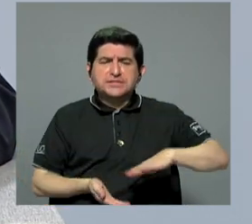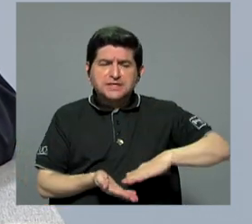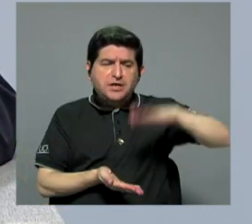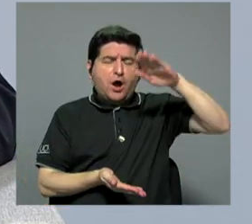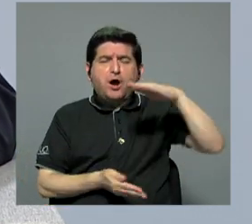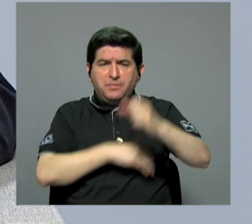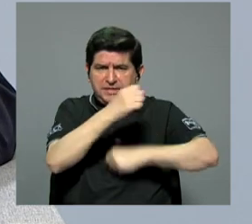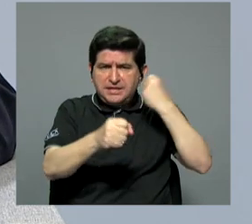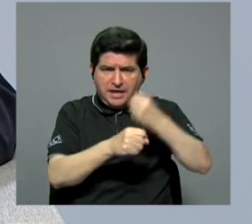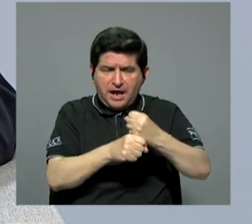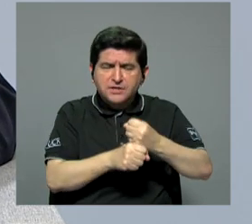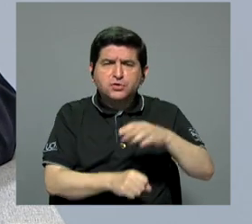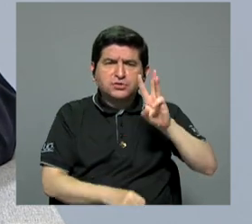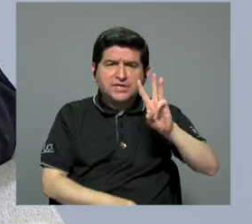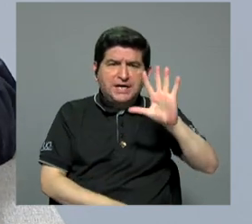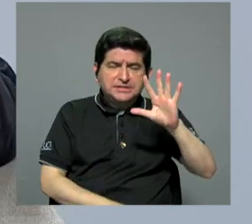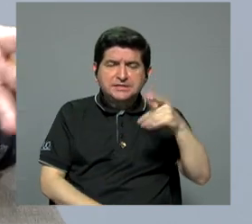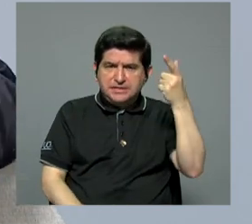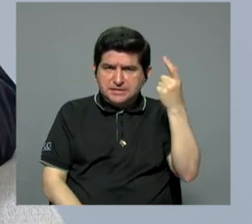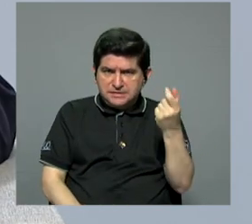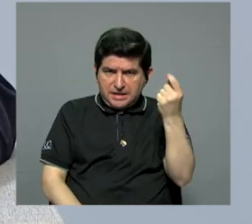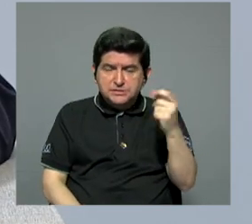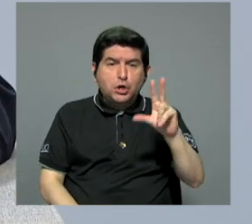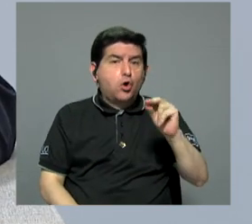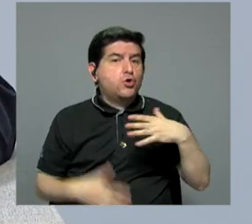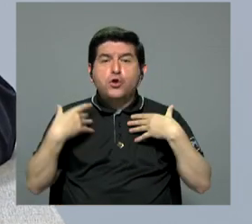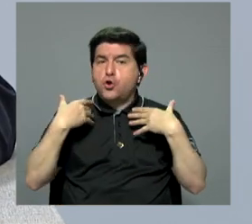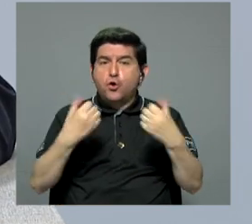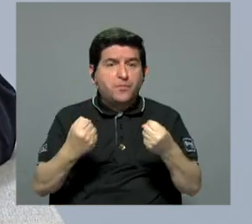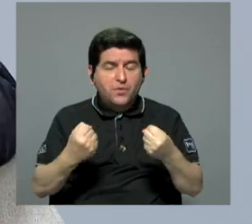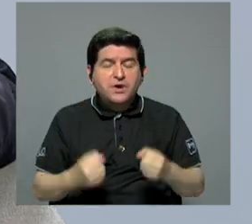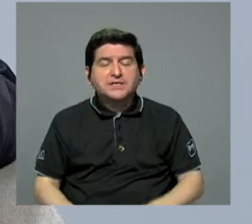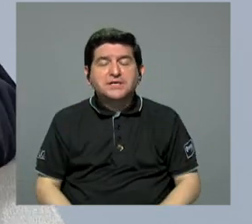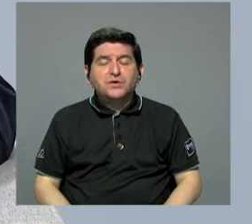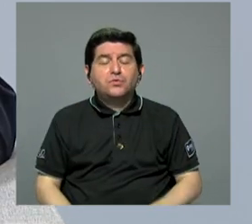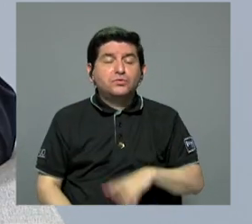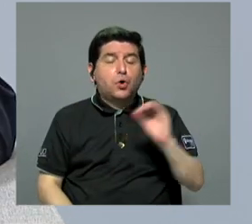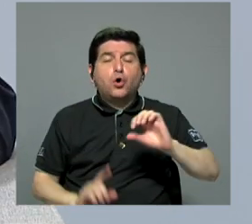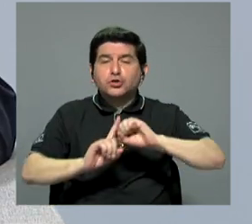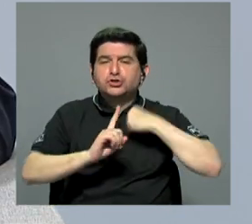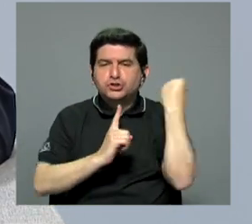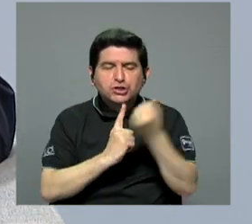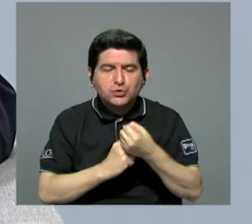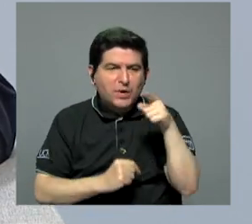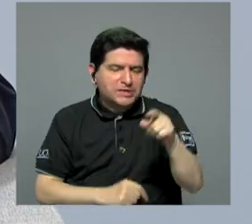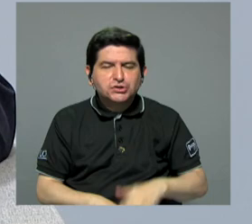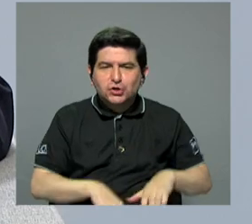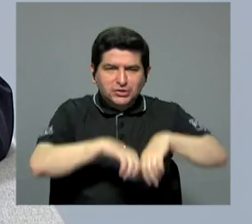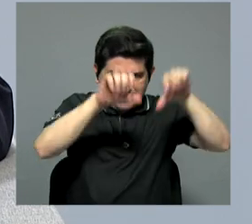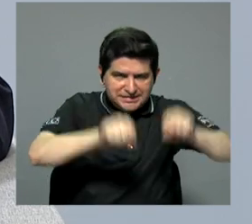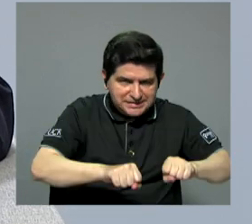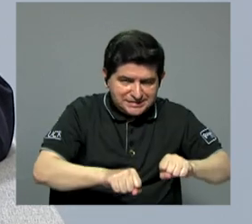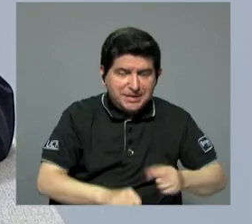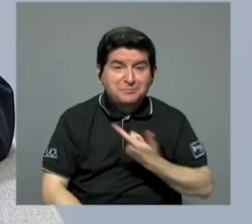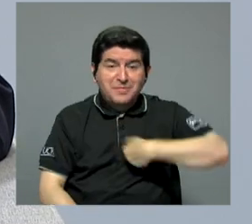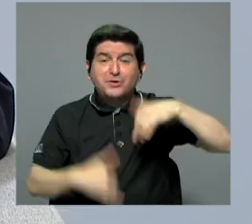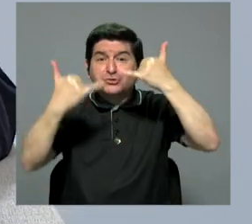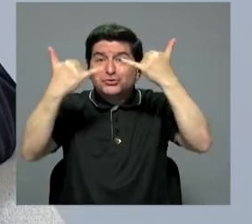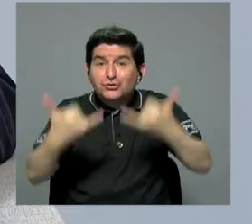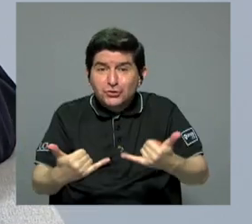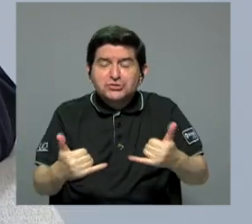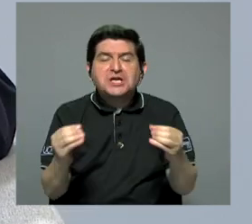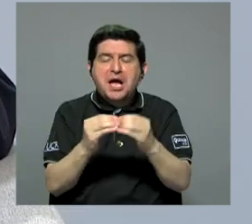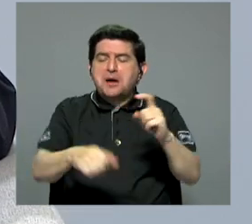edad de retiro a los 65 años, no tanto por la salud del régimen que efectivamente está afectada, sino por el hecho de que nosotros ya